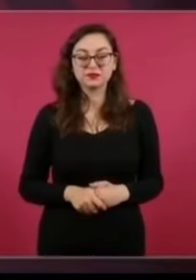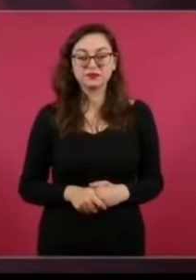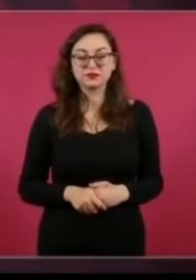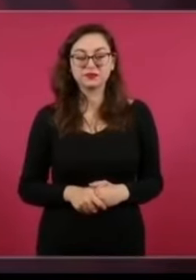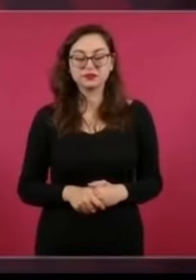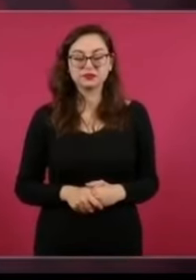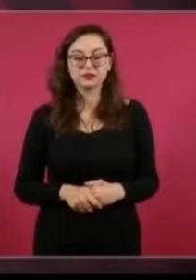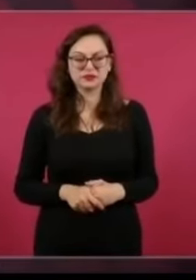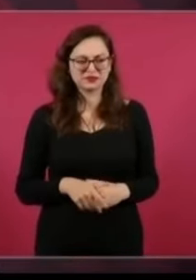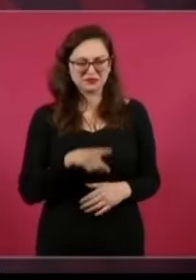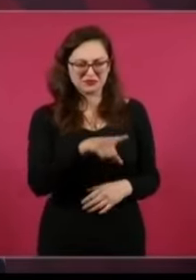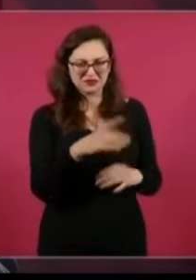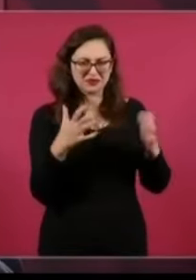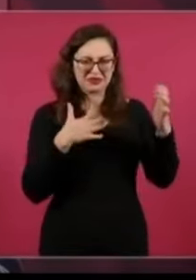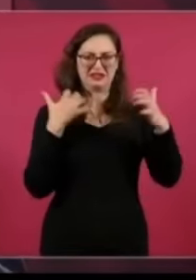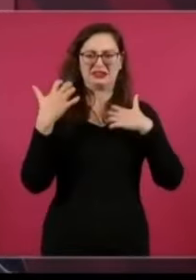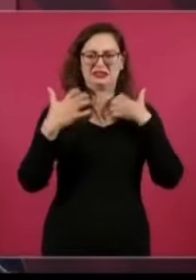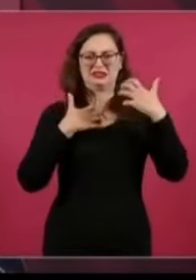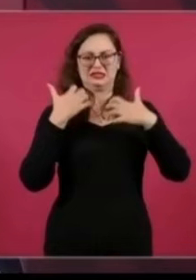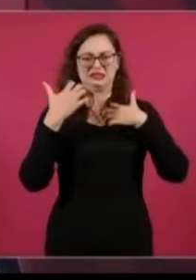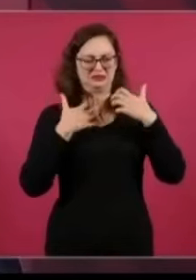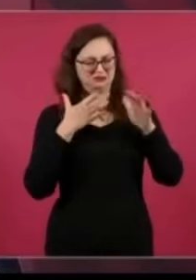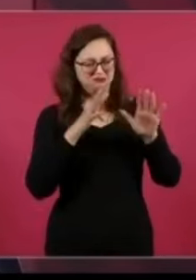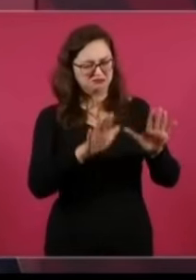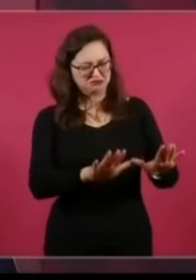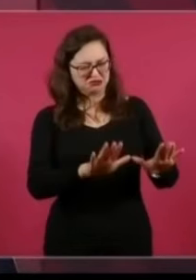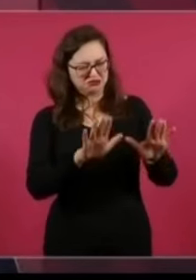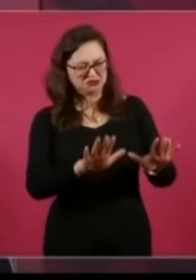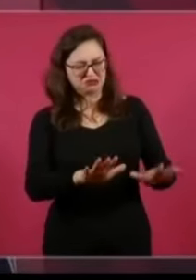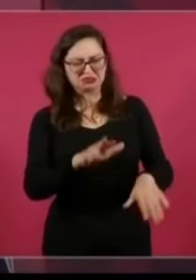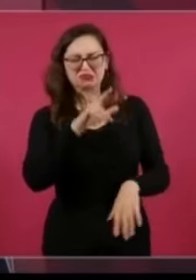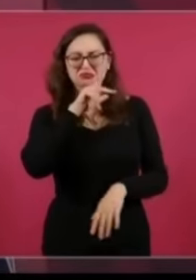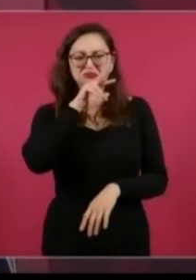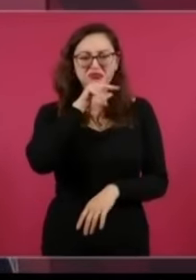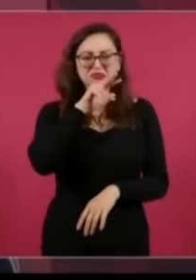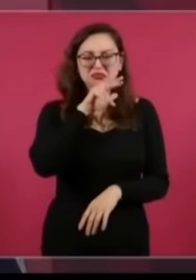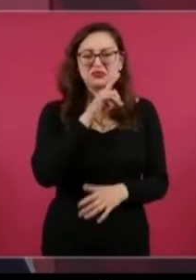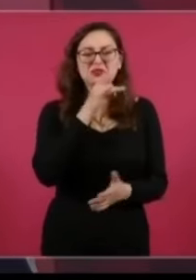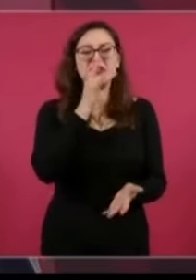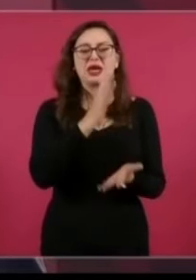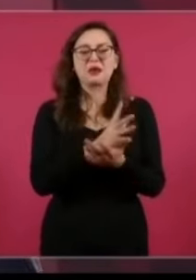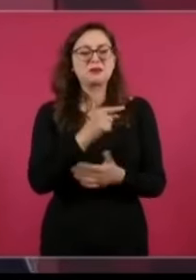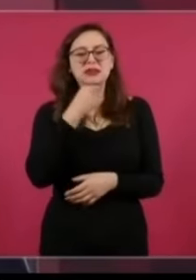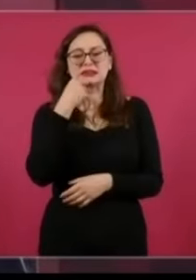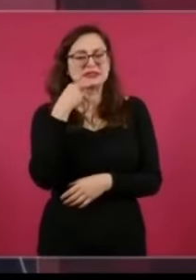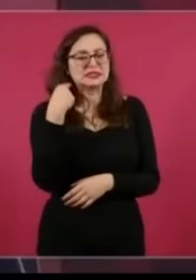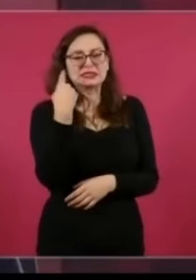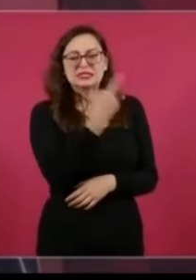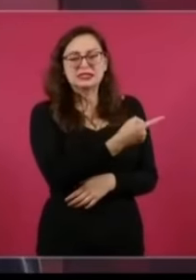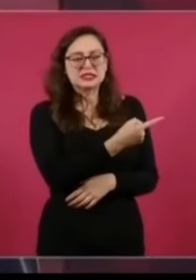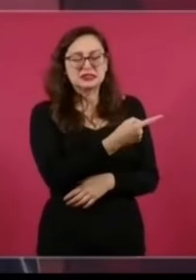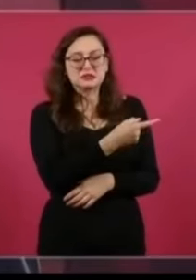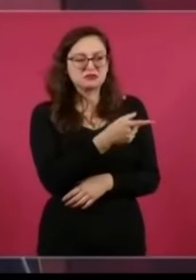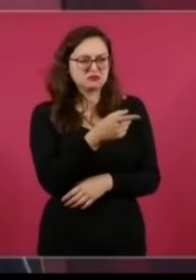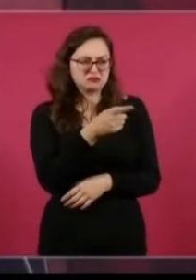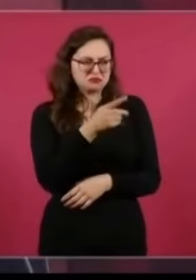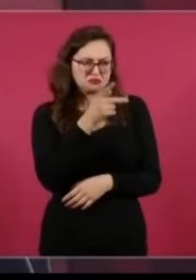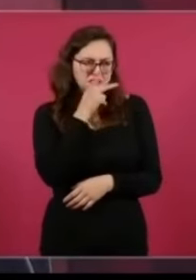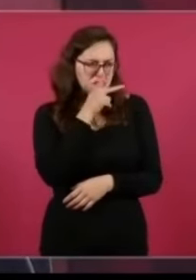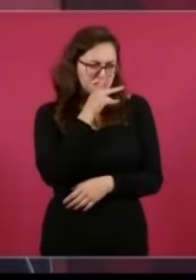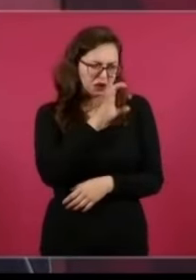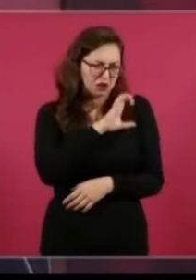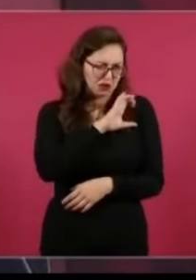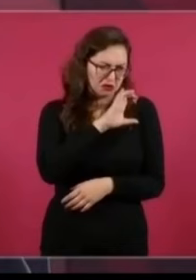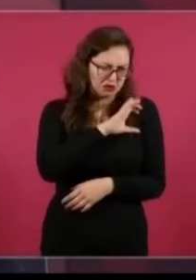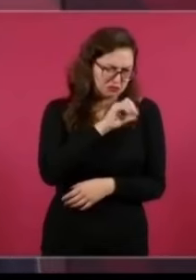revelando y que no es ningún delito recibir dinero de USAID, ni constituye